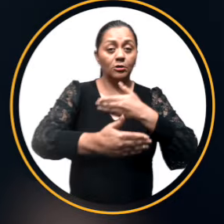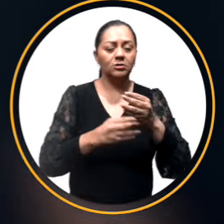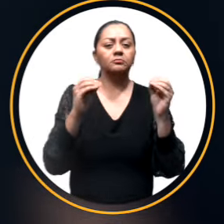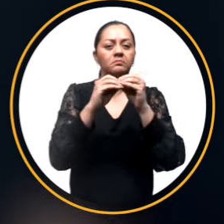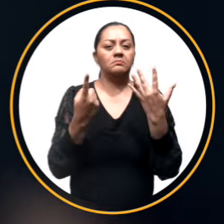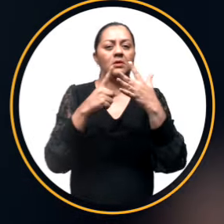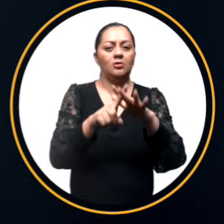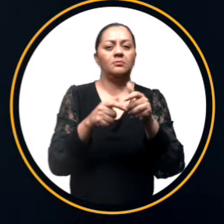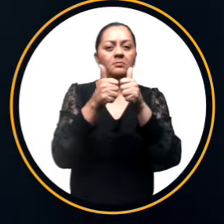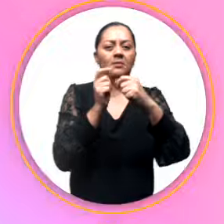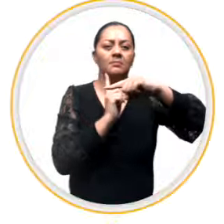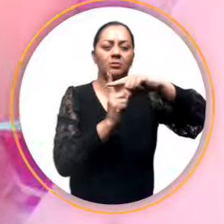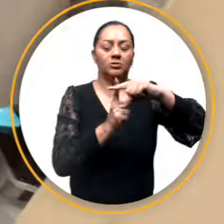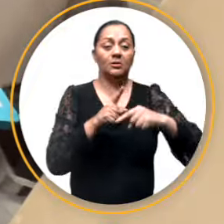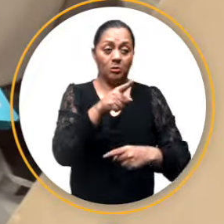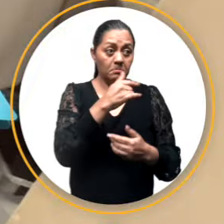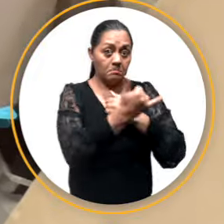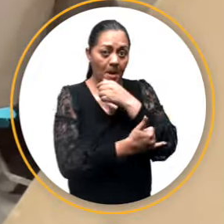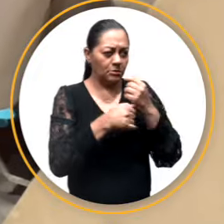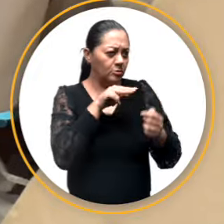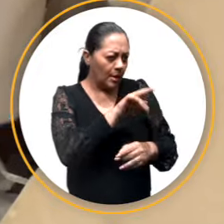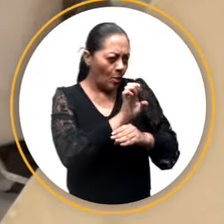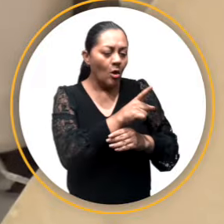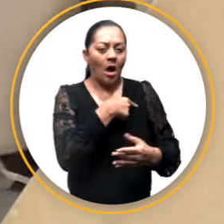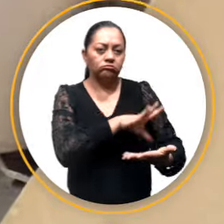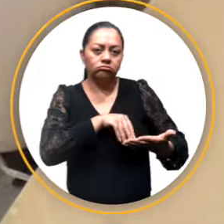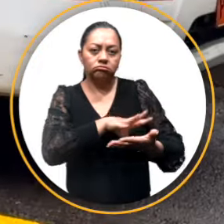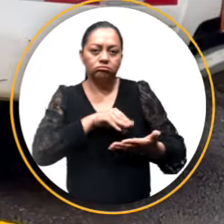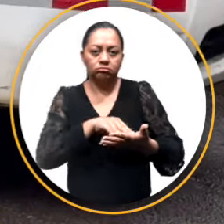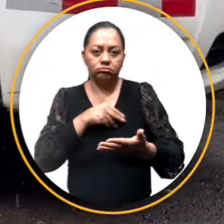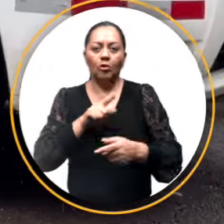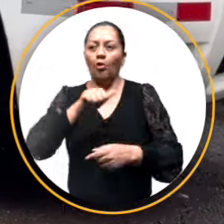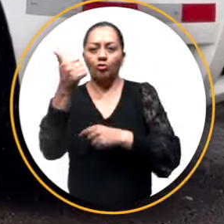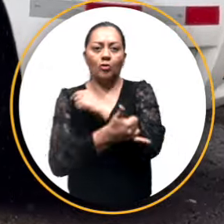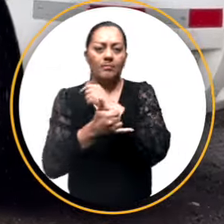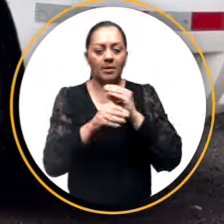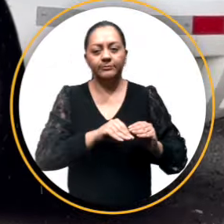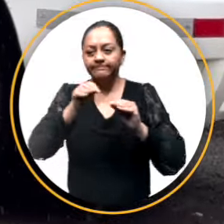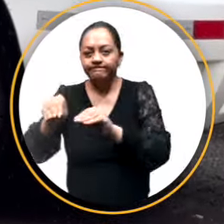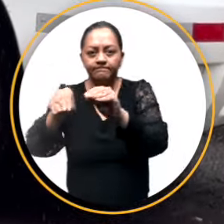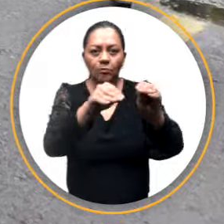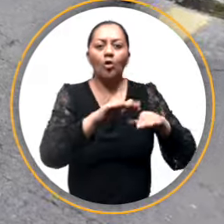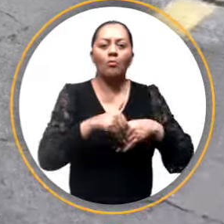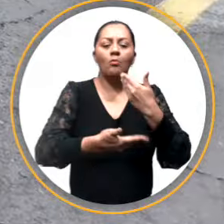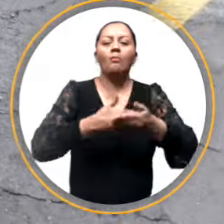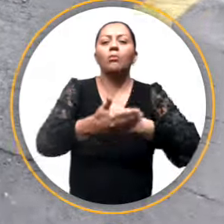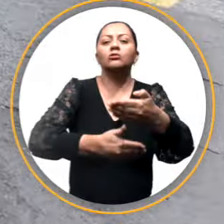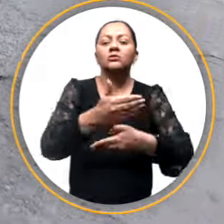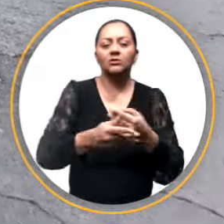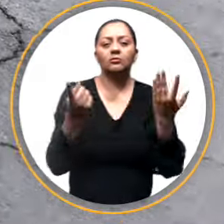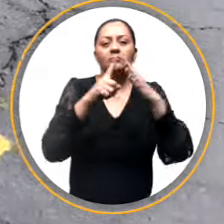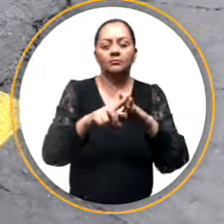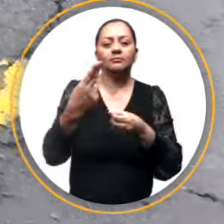procesos sean más inclusivos. Y en nuestros países vamos a tratar de replicar estas buenas prácticas para hacer procesos